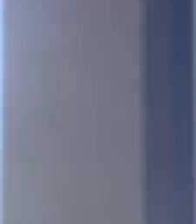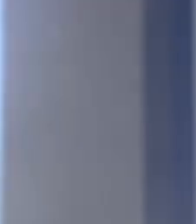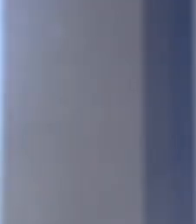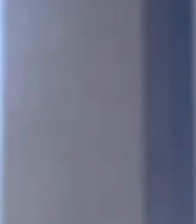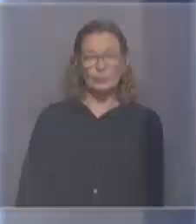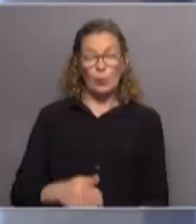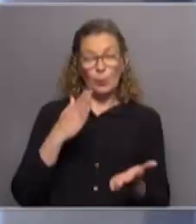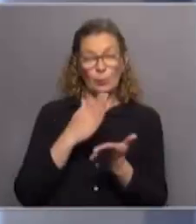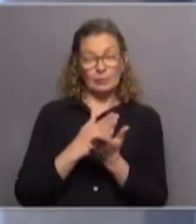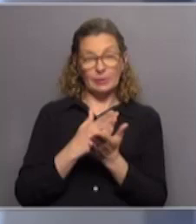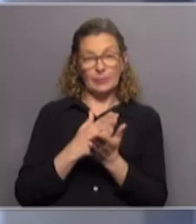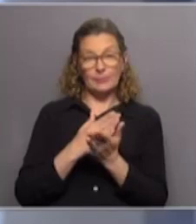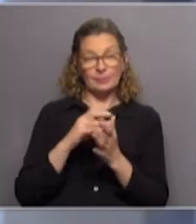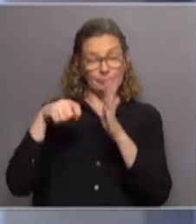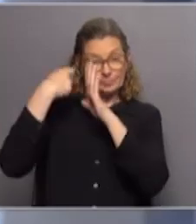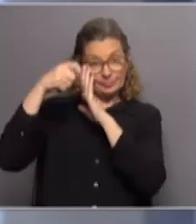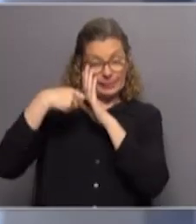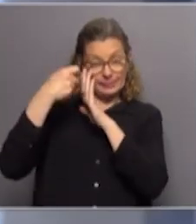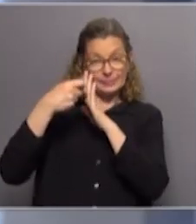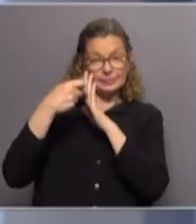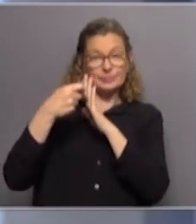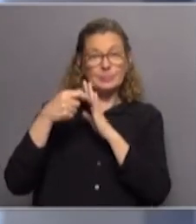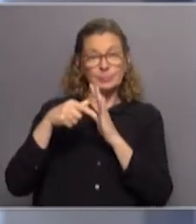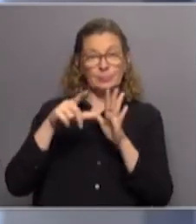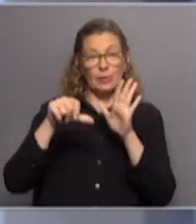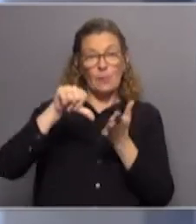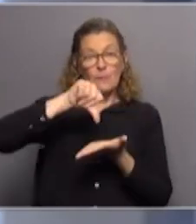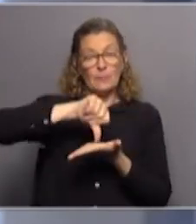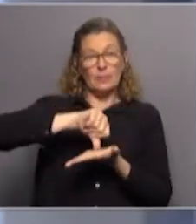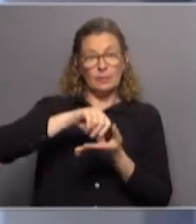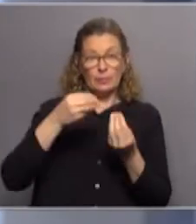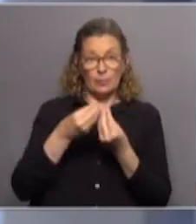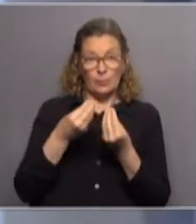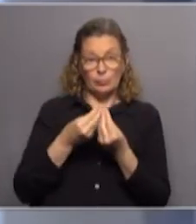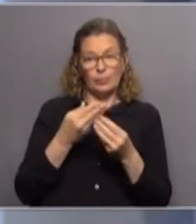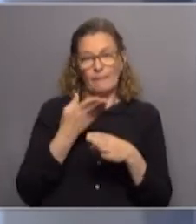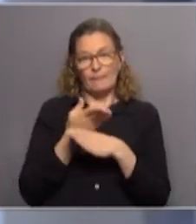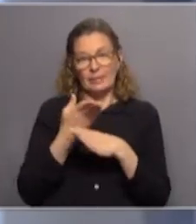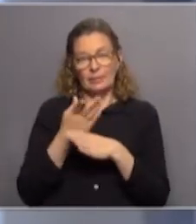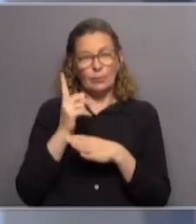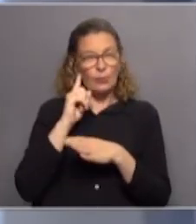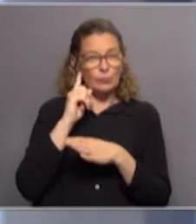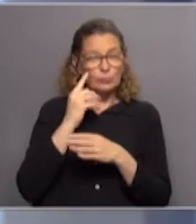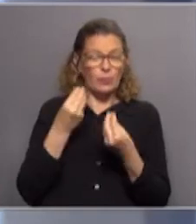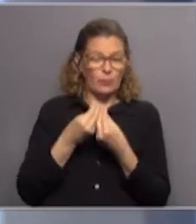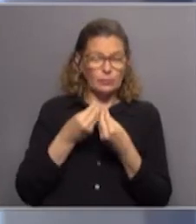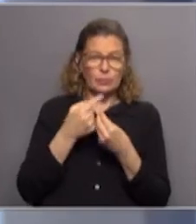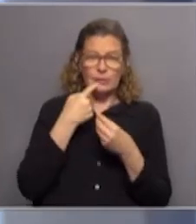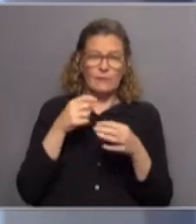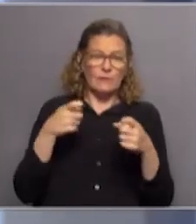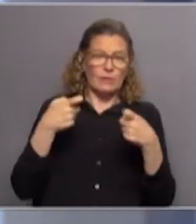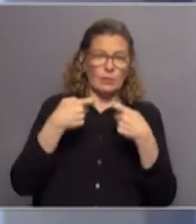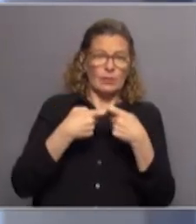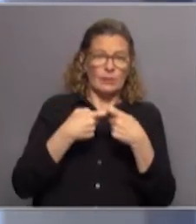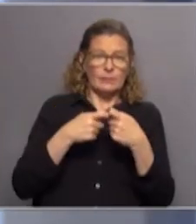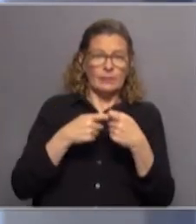lester En otro orden, este es un país que está lleno de apelaciones. Uno lo escucha con mucha frecuencia, vinculadas a